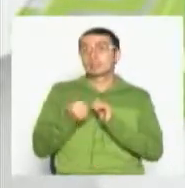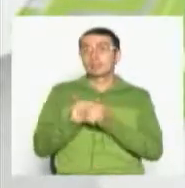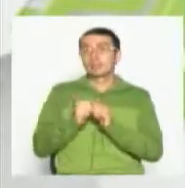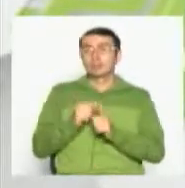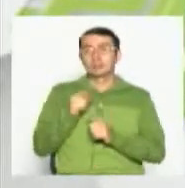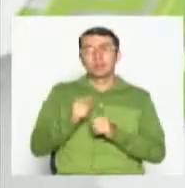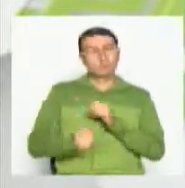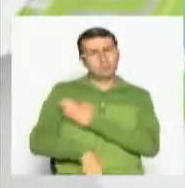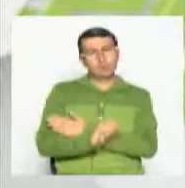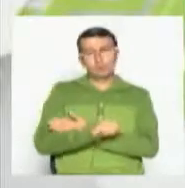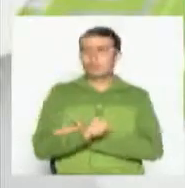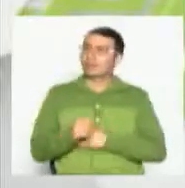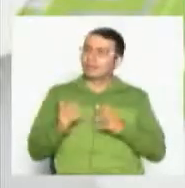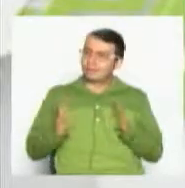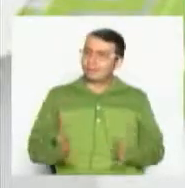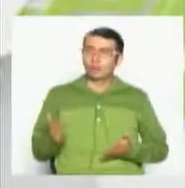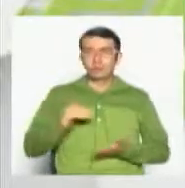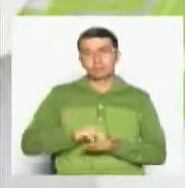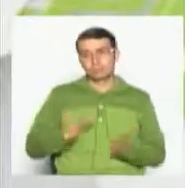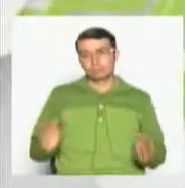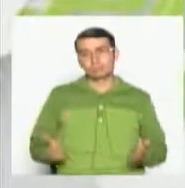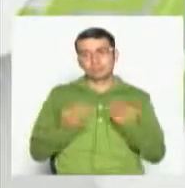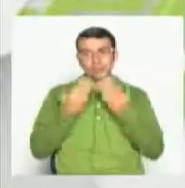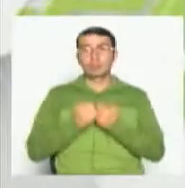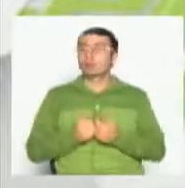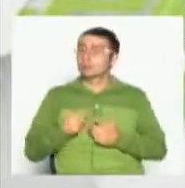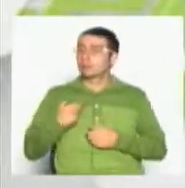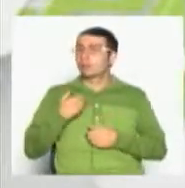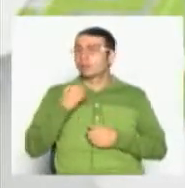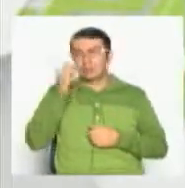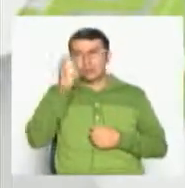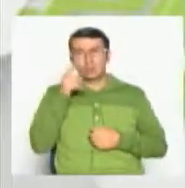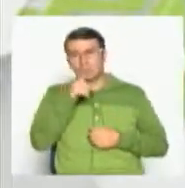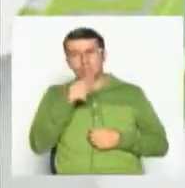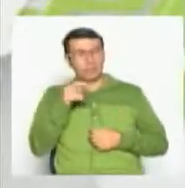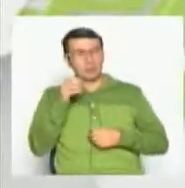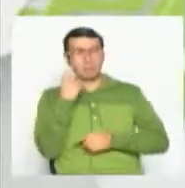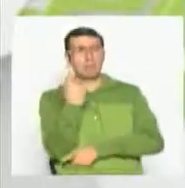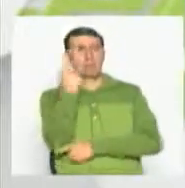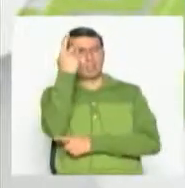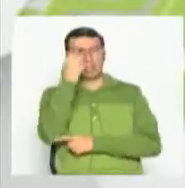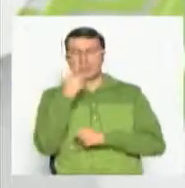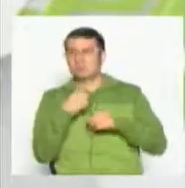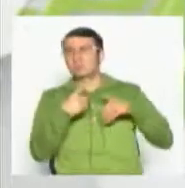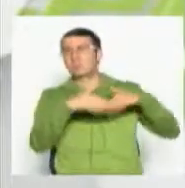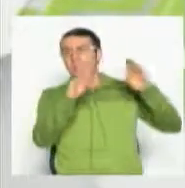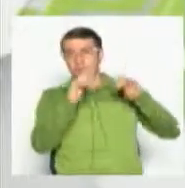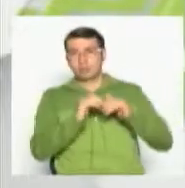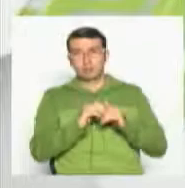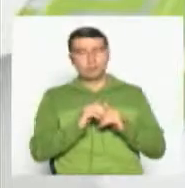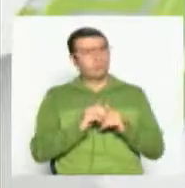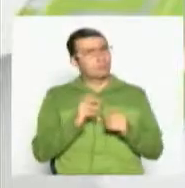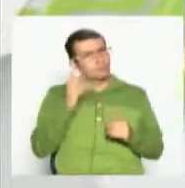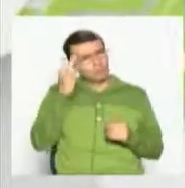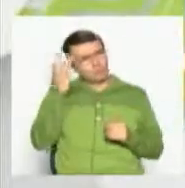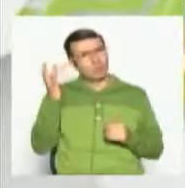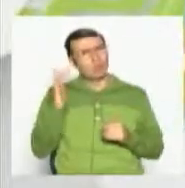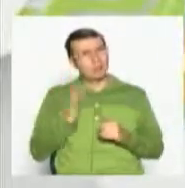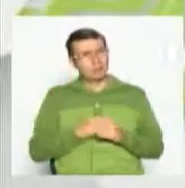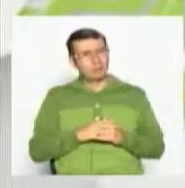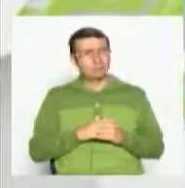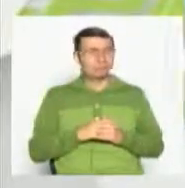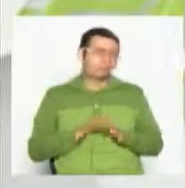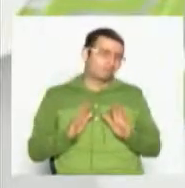el fútbol, nos permitió como revivirlo. Porque no quiero echarle el agua sucia a la política, o más bien a los políticos, pero de alguna